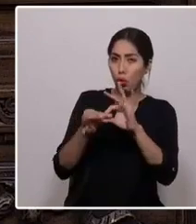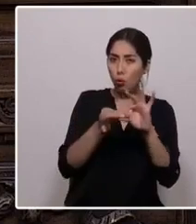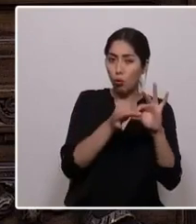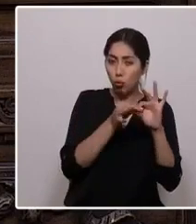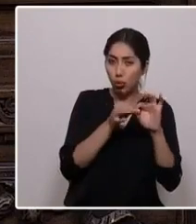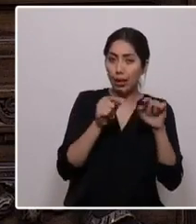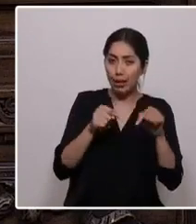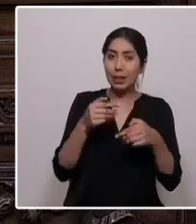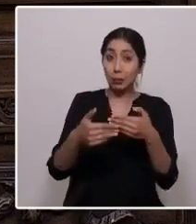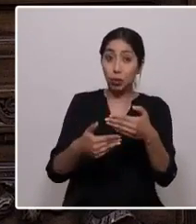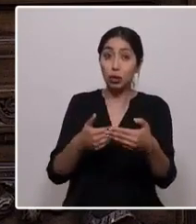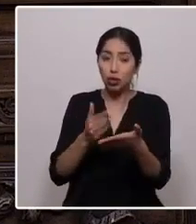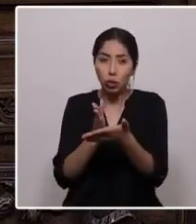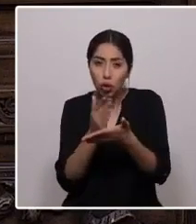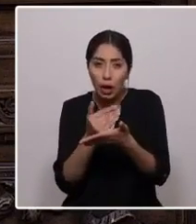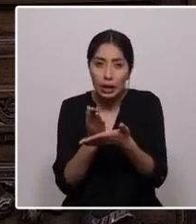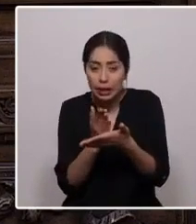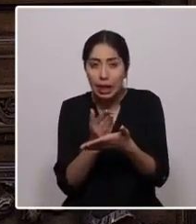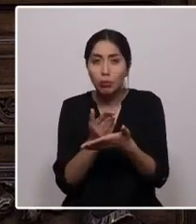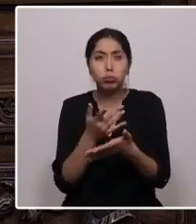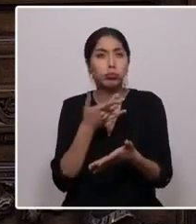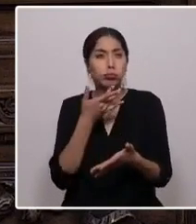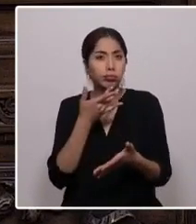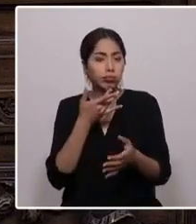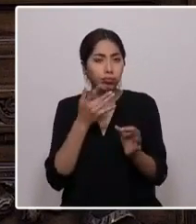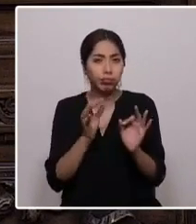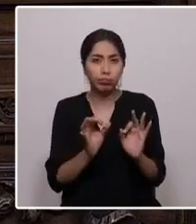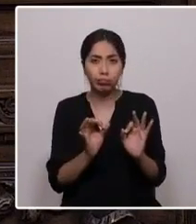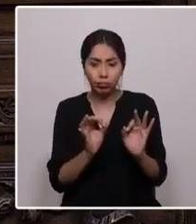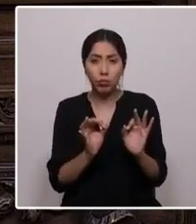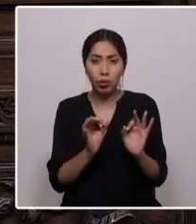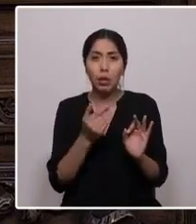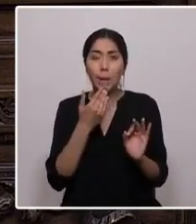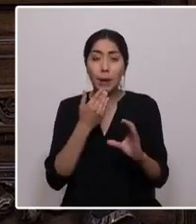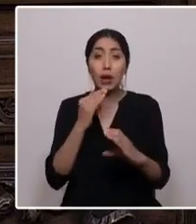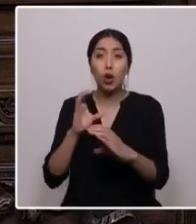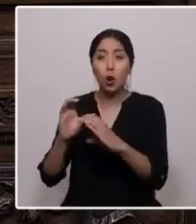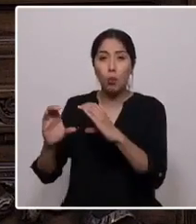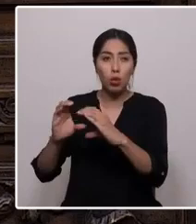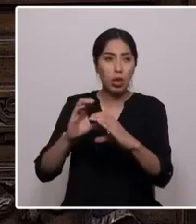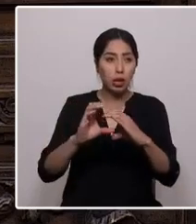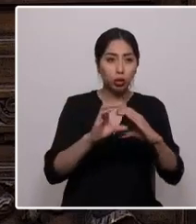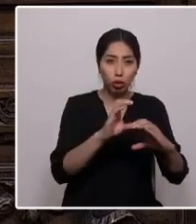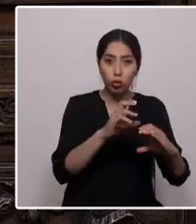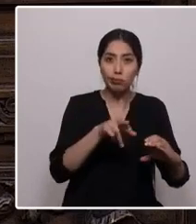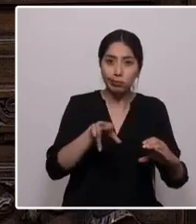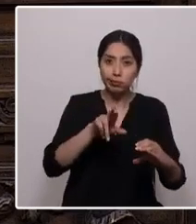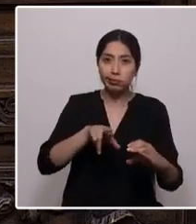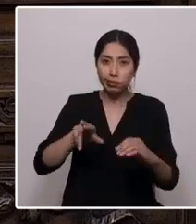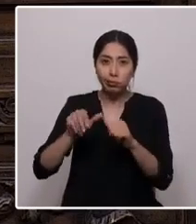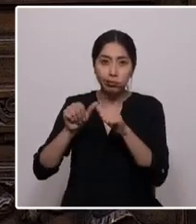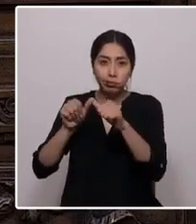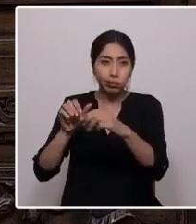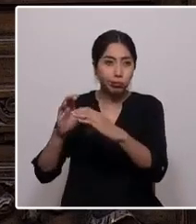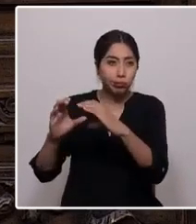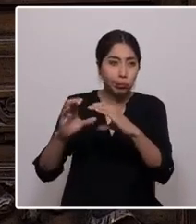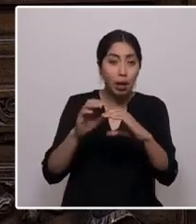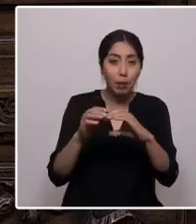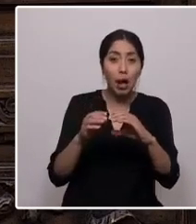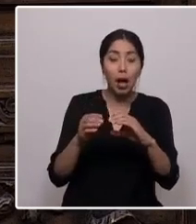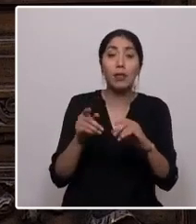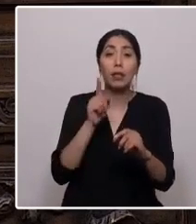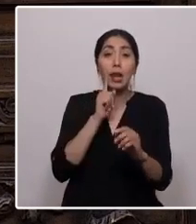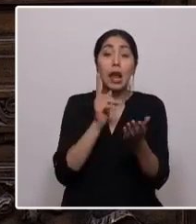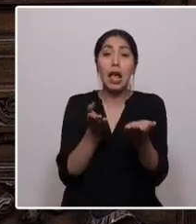procesos se autoorganizan con sencillez y mantienen comunicación constante para mantener equilibrios precarios que